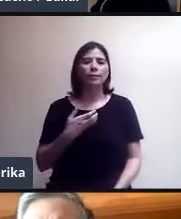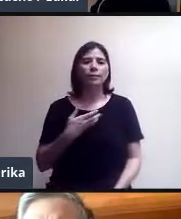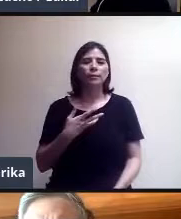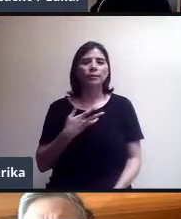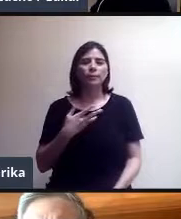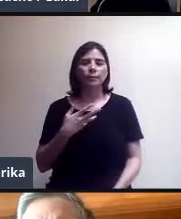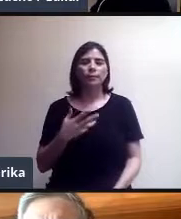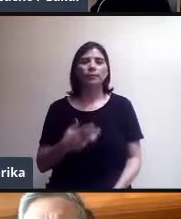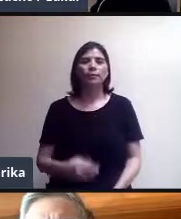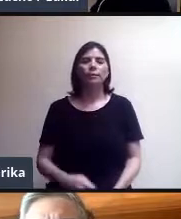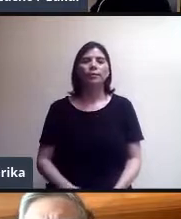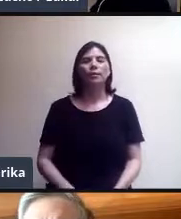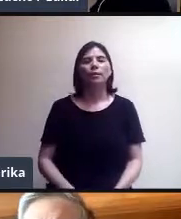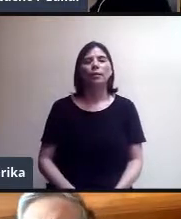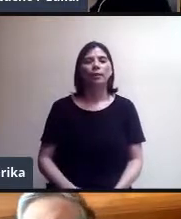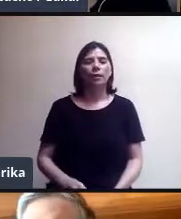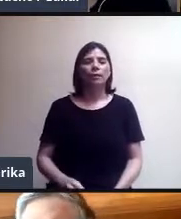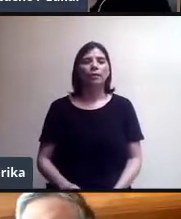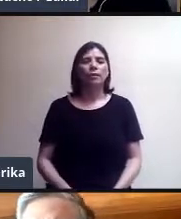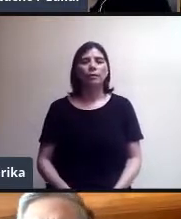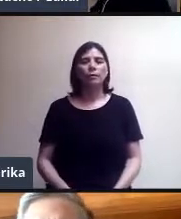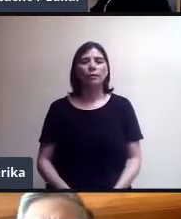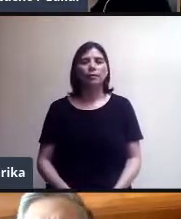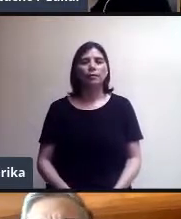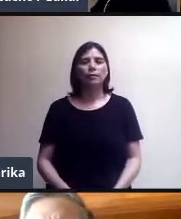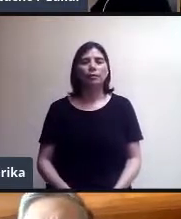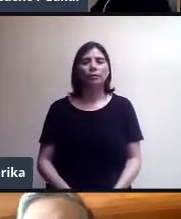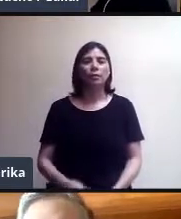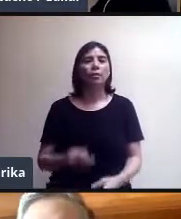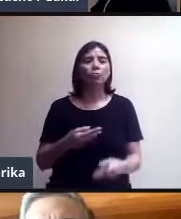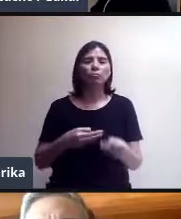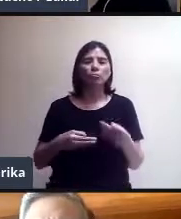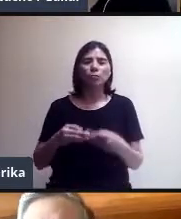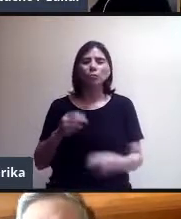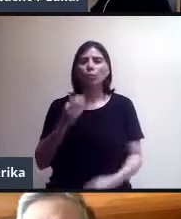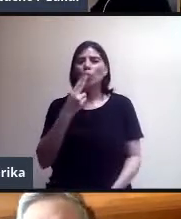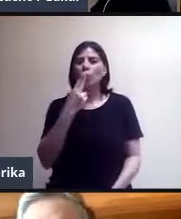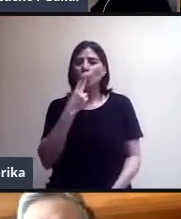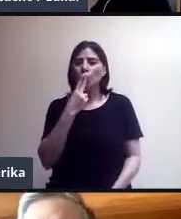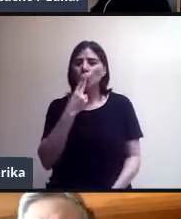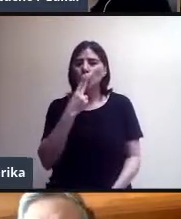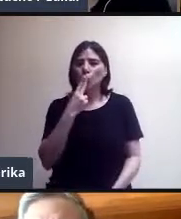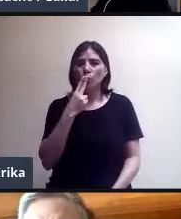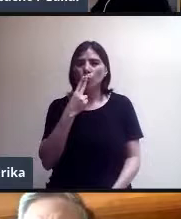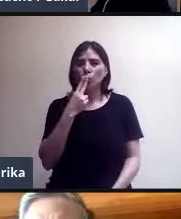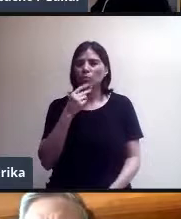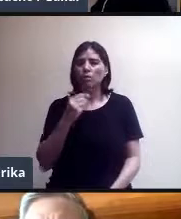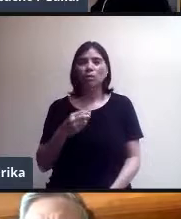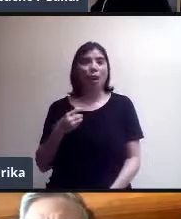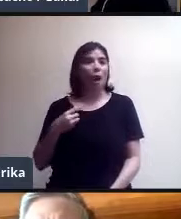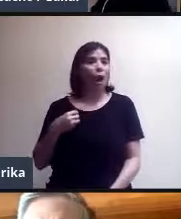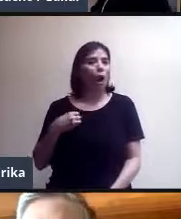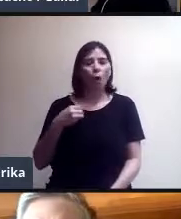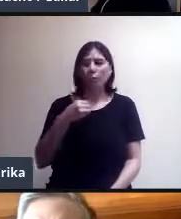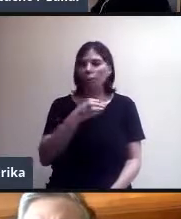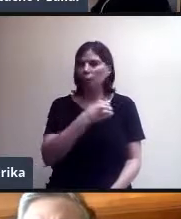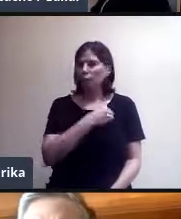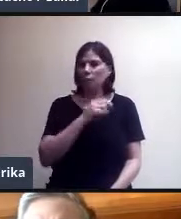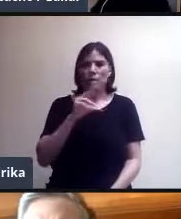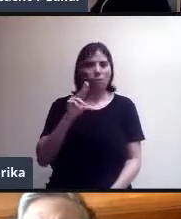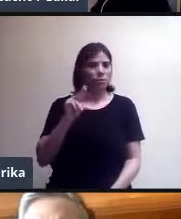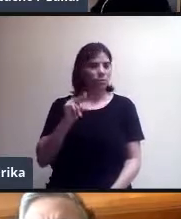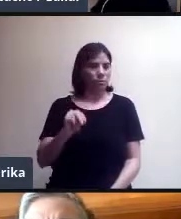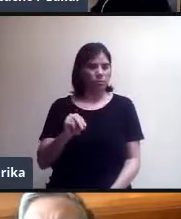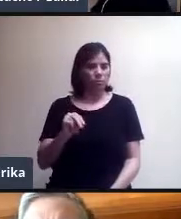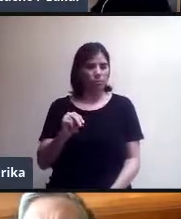cotidiana. Nuevamente, repito, estas herramientas no son ni serán obligatorias. Son herramientas que nosotros como